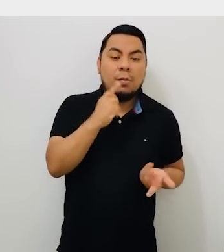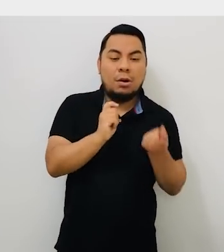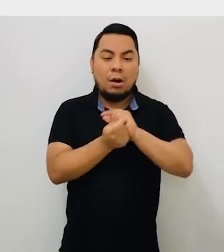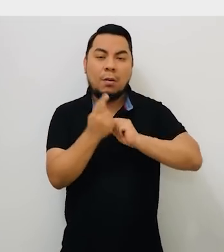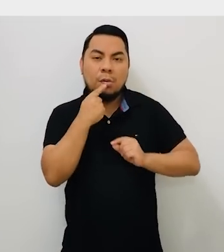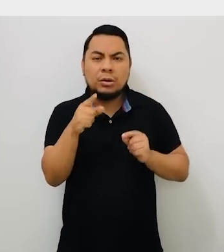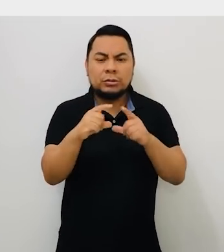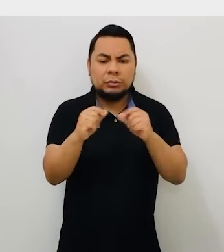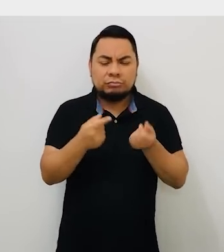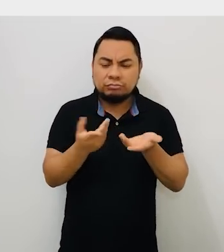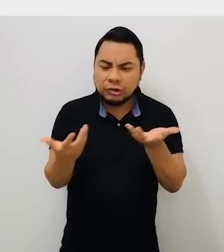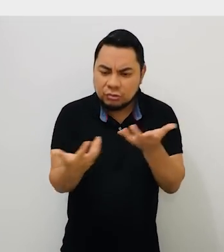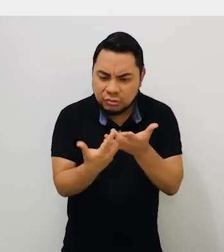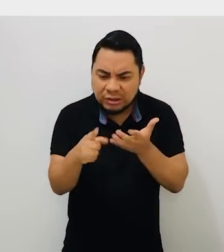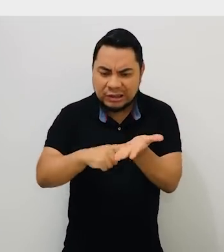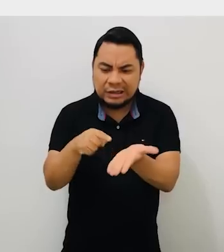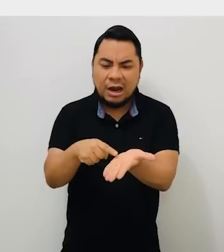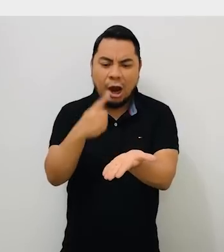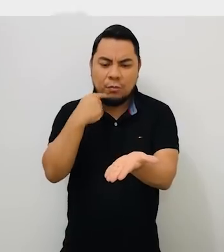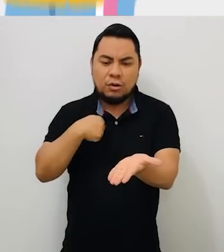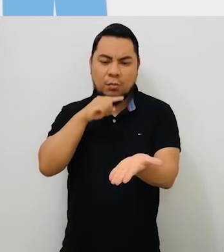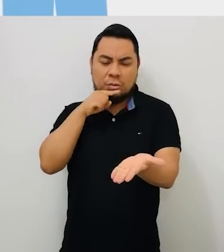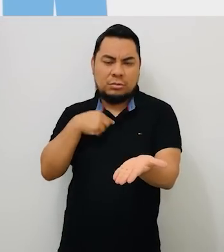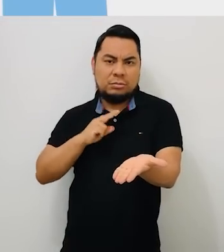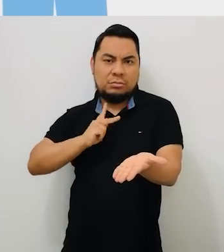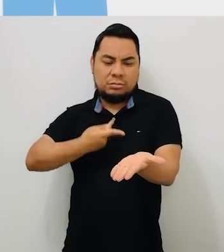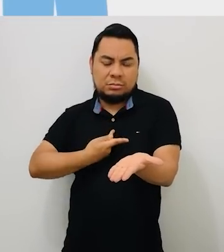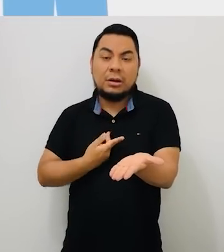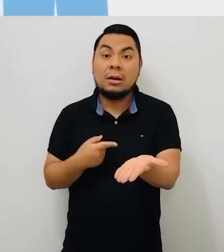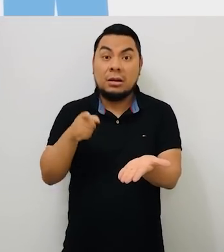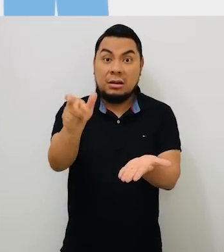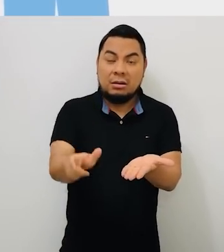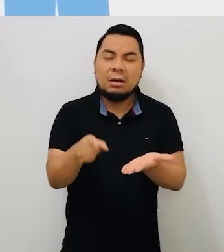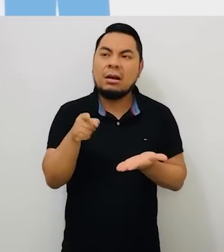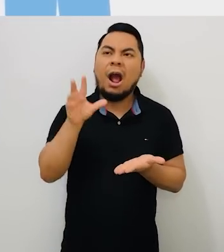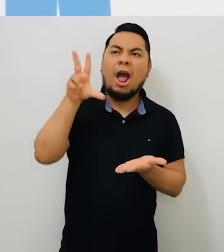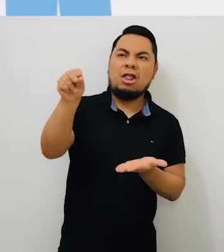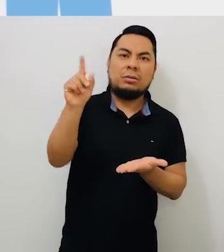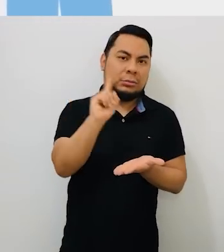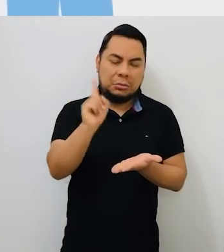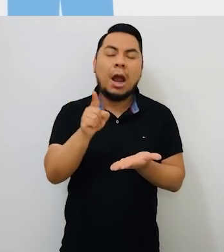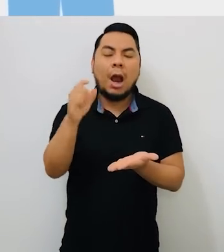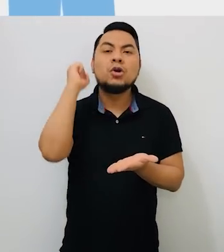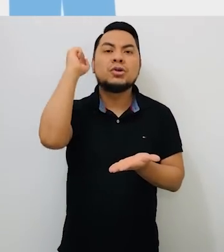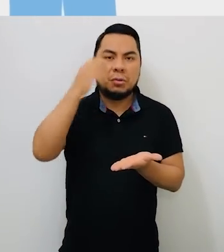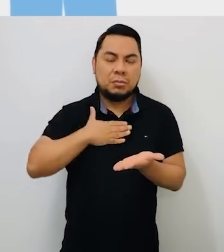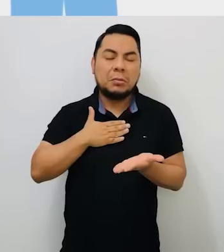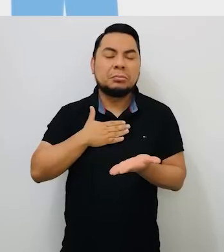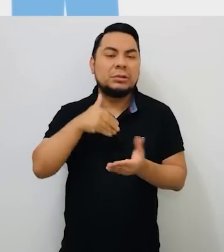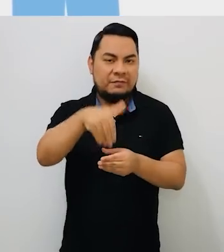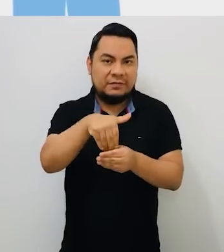tu expresión de género no coincide con los datos de tu DNI, ello no será motivo para impedir tu derecho al